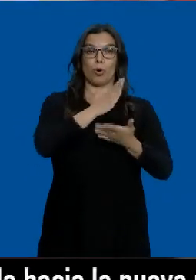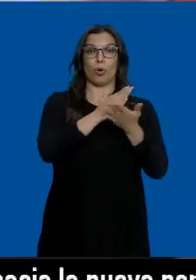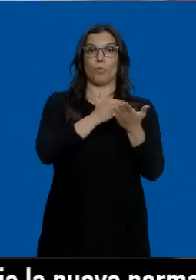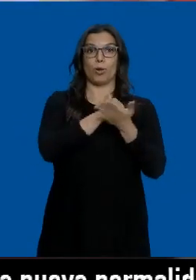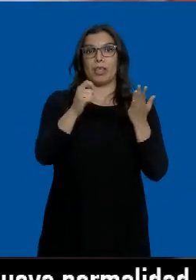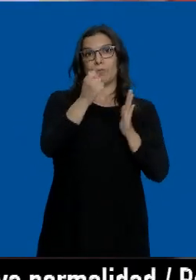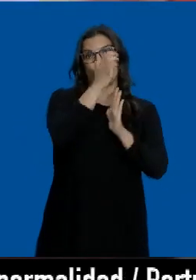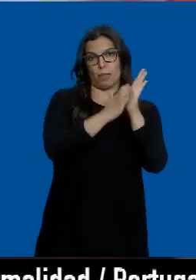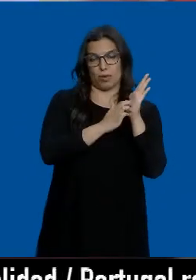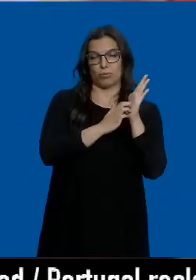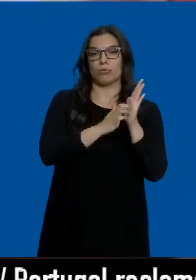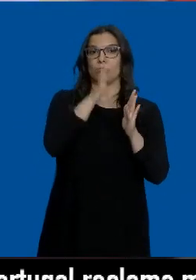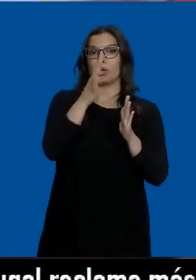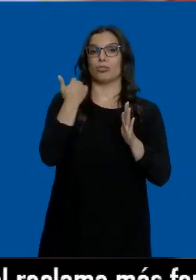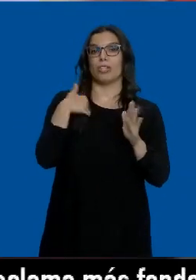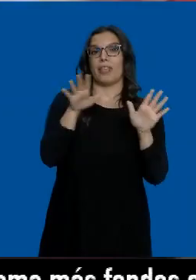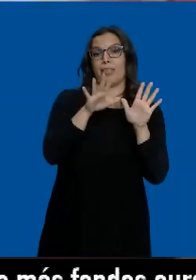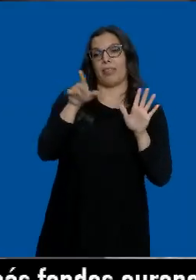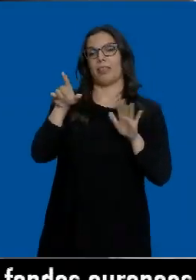nuestra comunidad han ido a la baja.